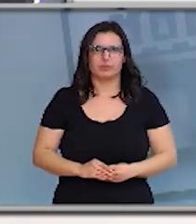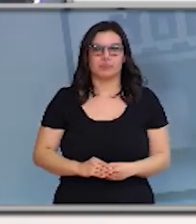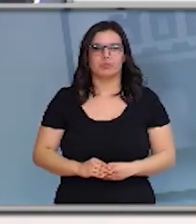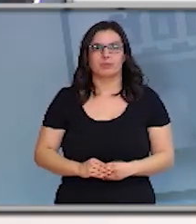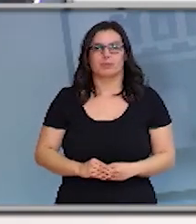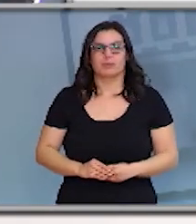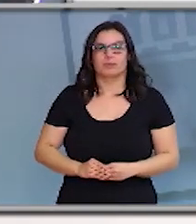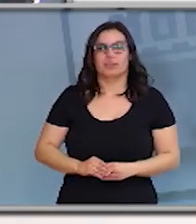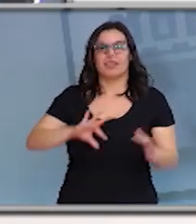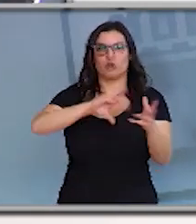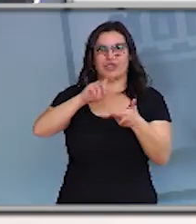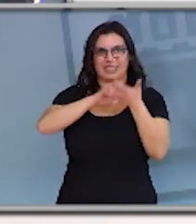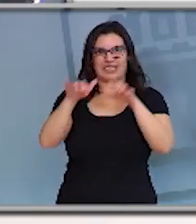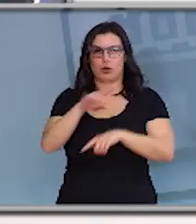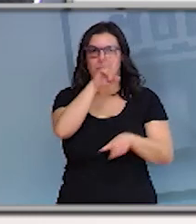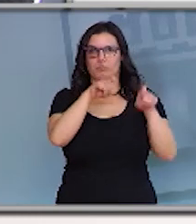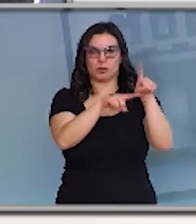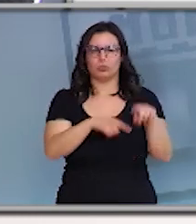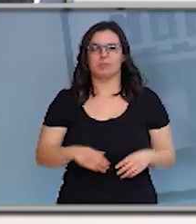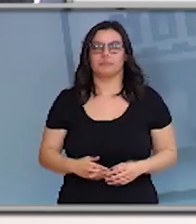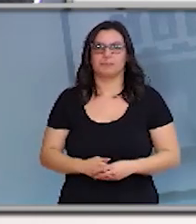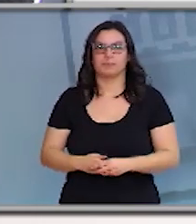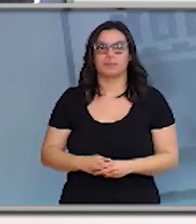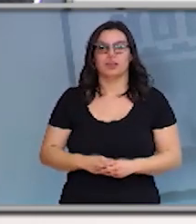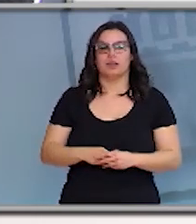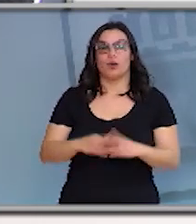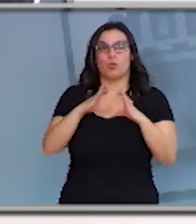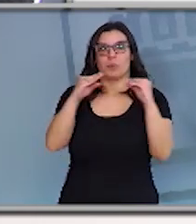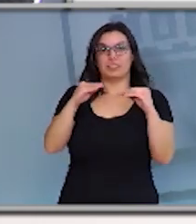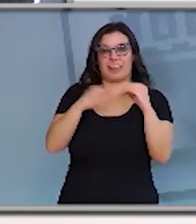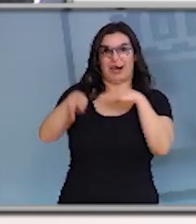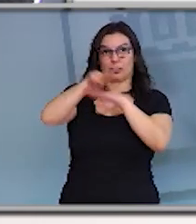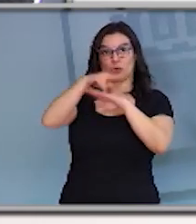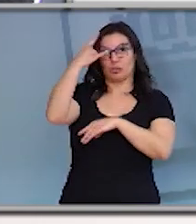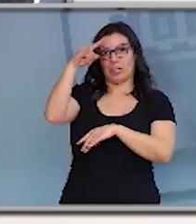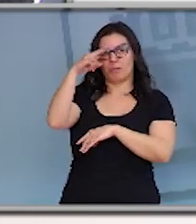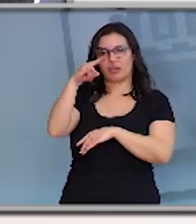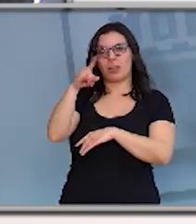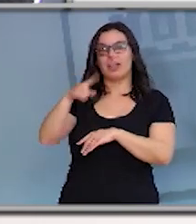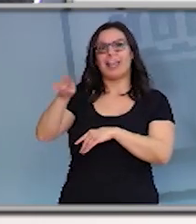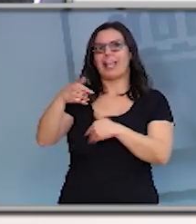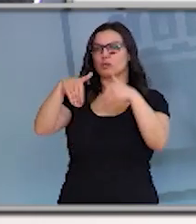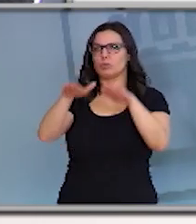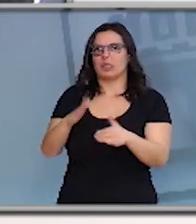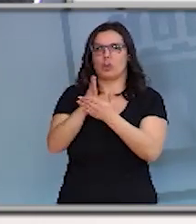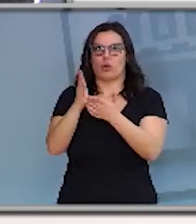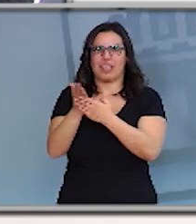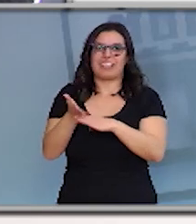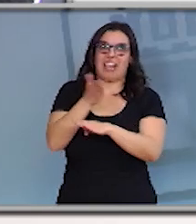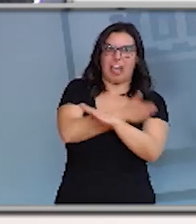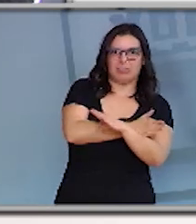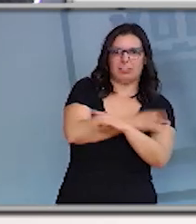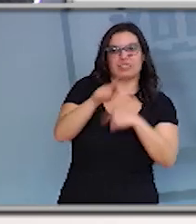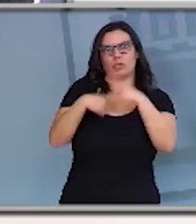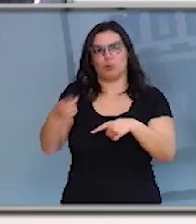Falcón Noticias Castilla y León ¿Cómo valoran que el rector de la Universidad de Salamanca tomara la decisión de suspender las clases antes de que lo